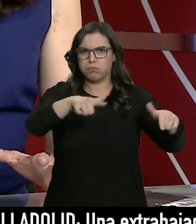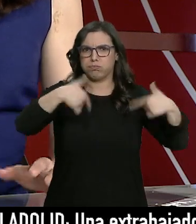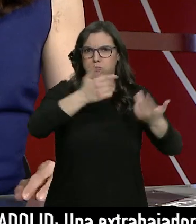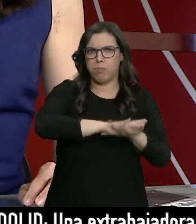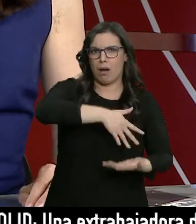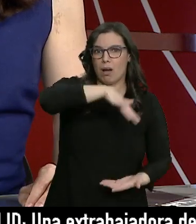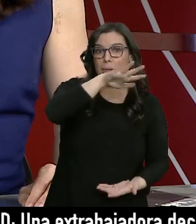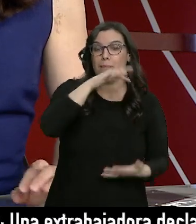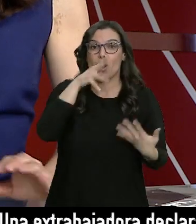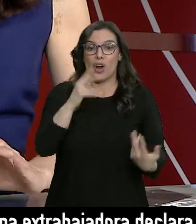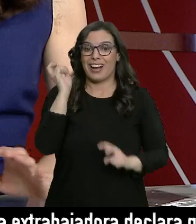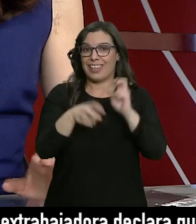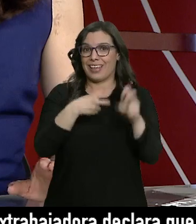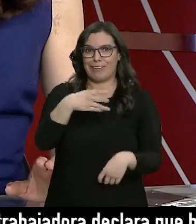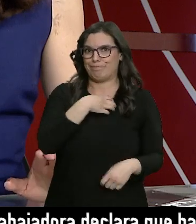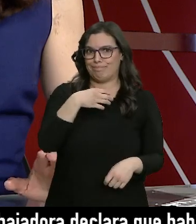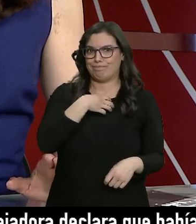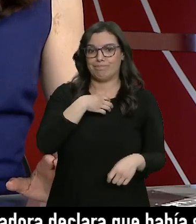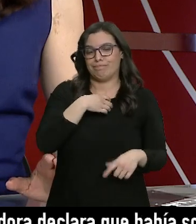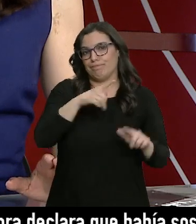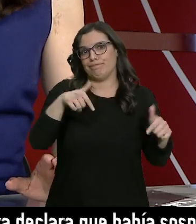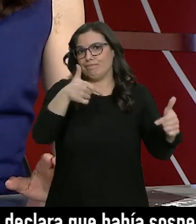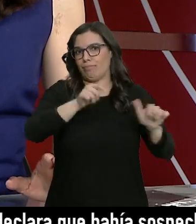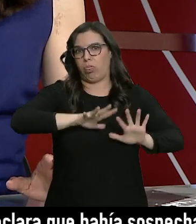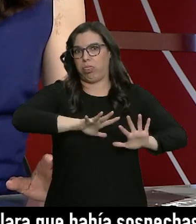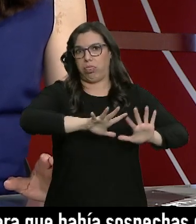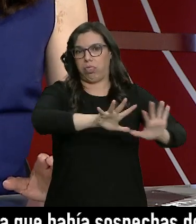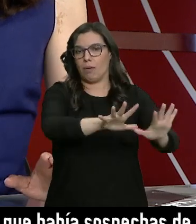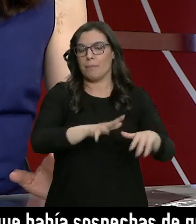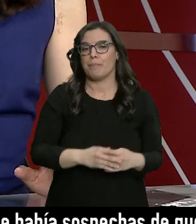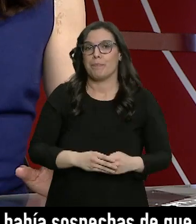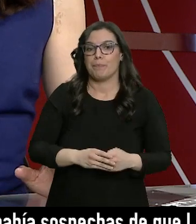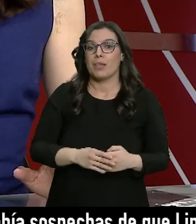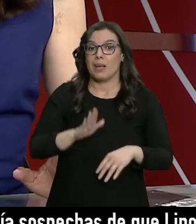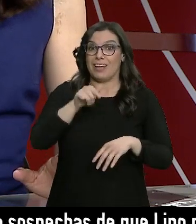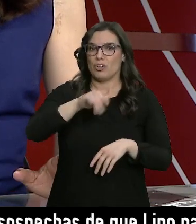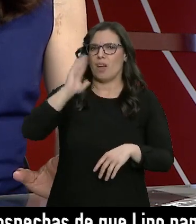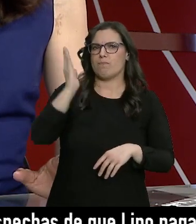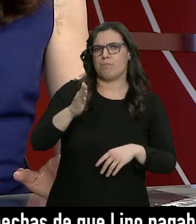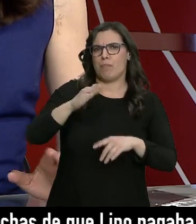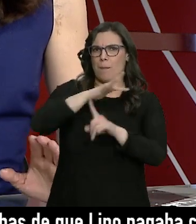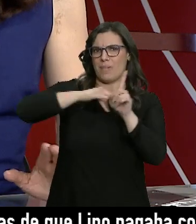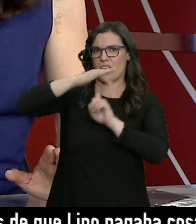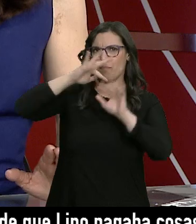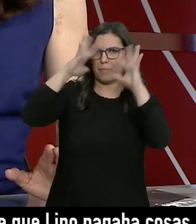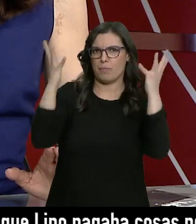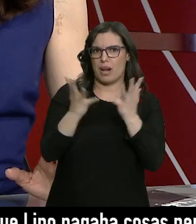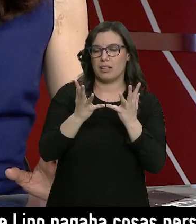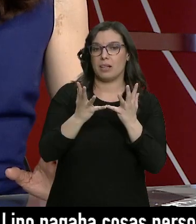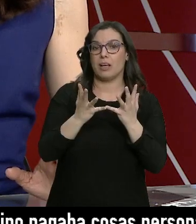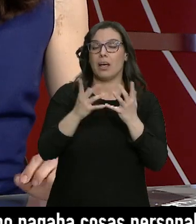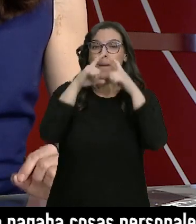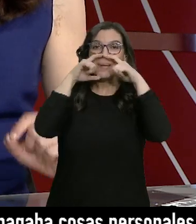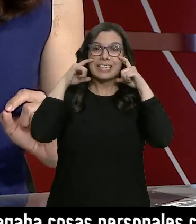embargo ahora mismo no se reciclan acaban en el vertedero con el resto de la basura y para el planeta es un daño añadido una mascarilla